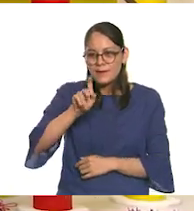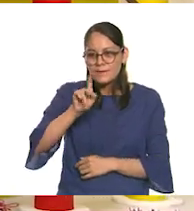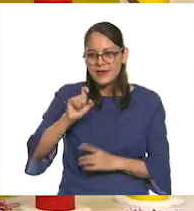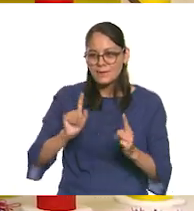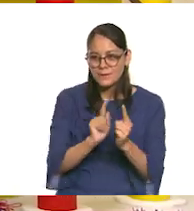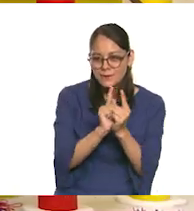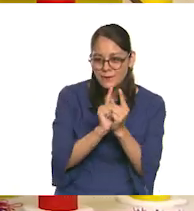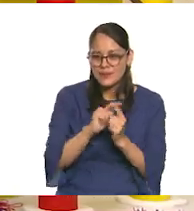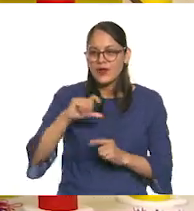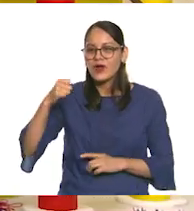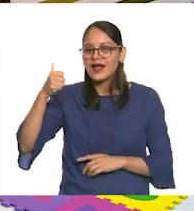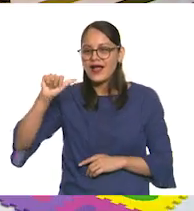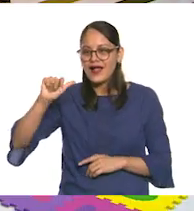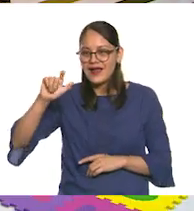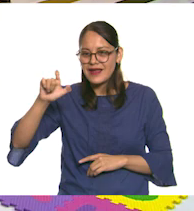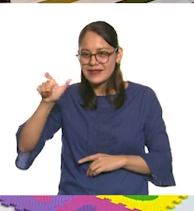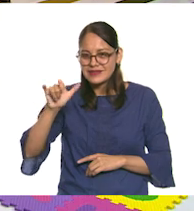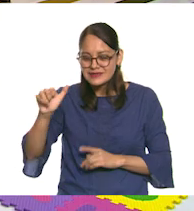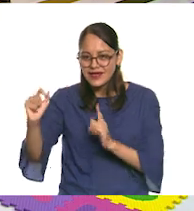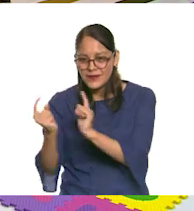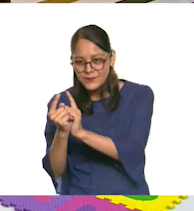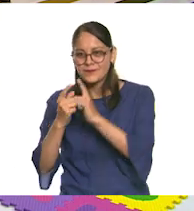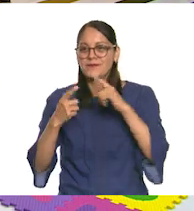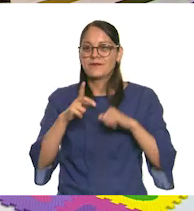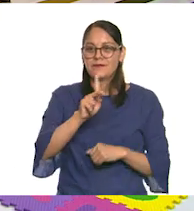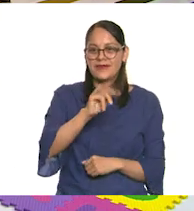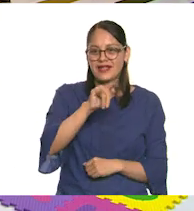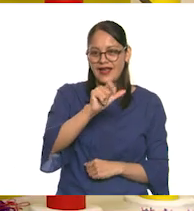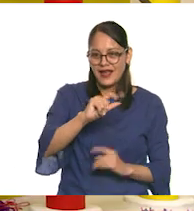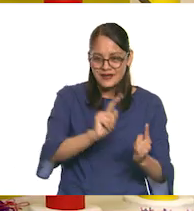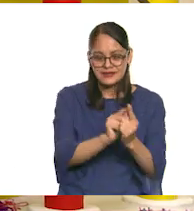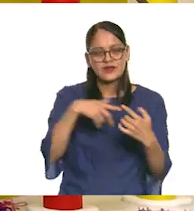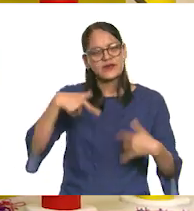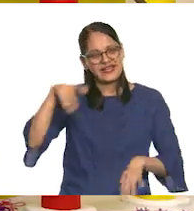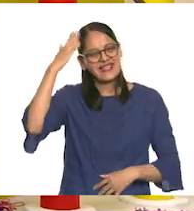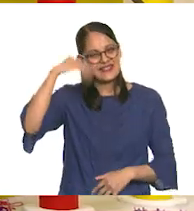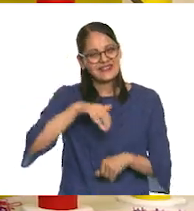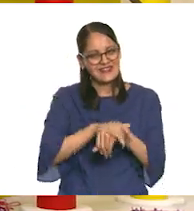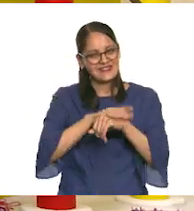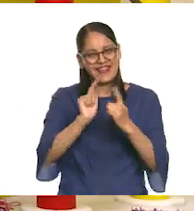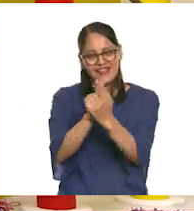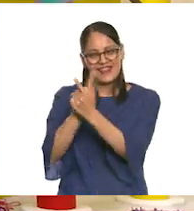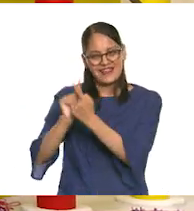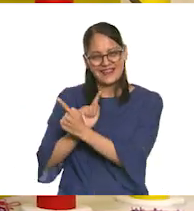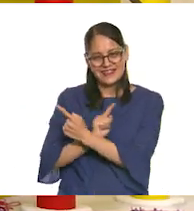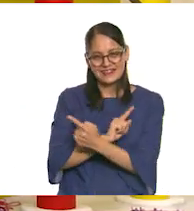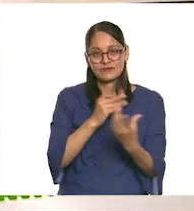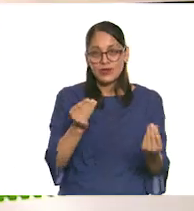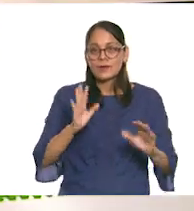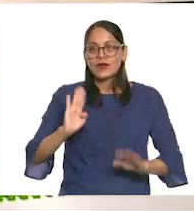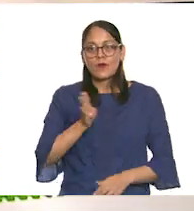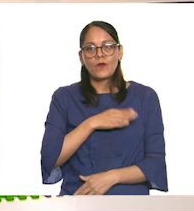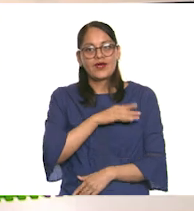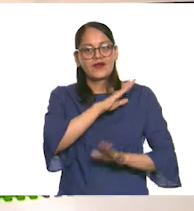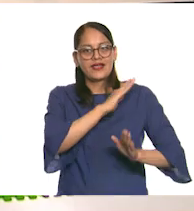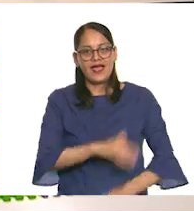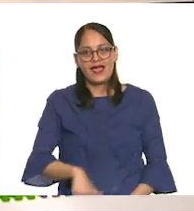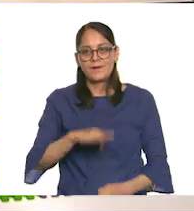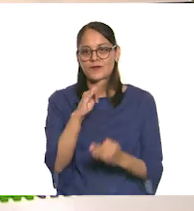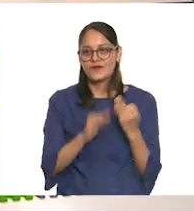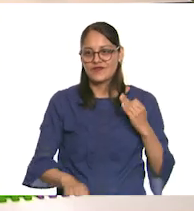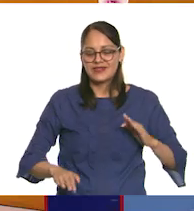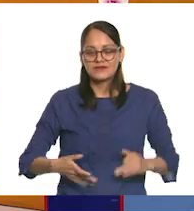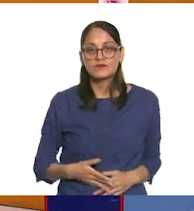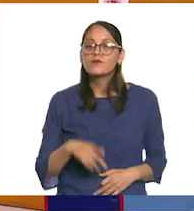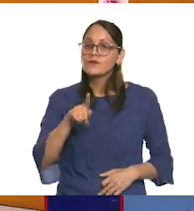a Alexia, a Pilar, y pues bueno, ya sabes que tengo muchos amigos. Bueno, lo bueno es que ya llegaste, Eric. Y